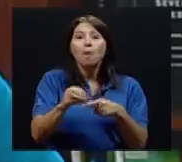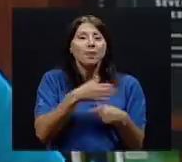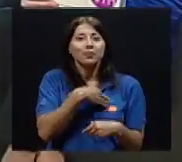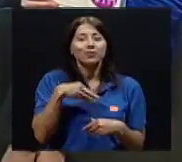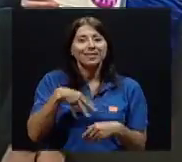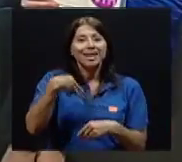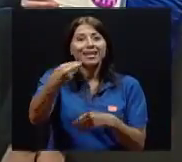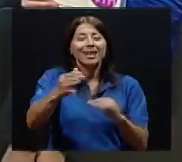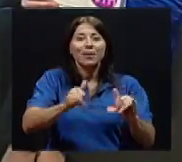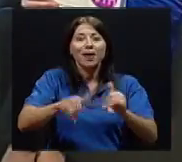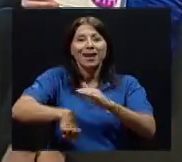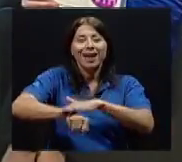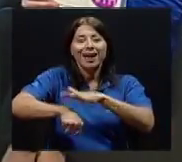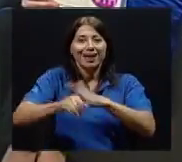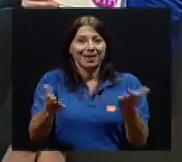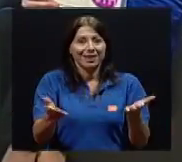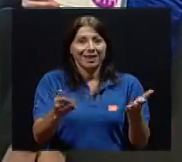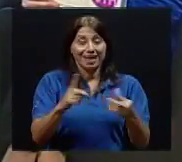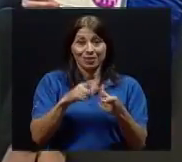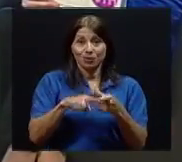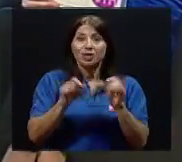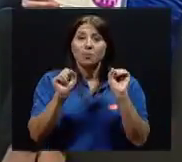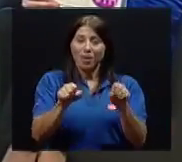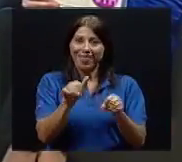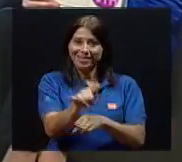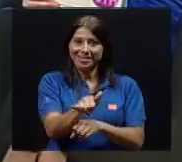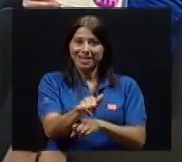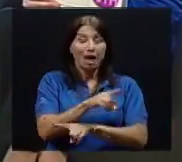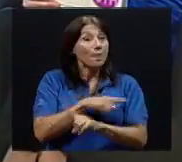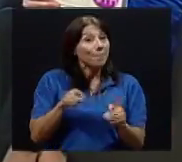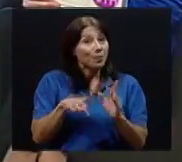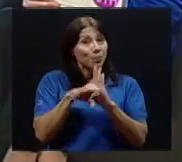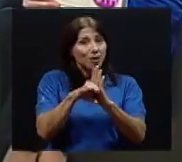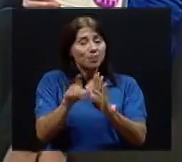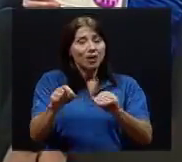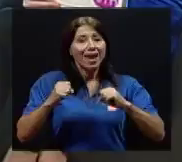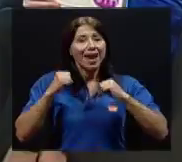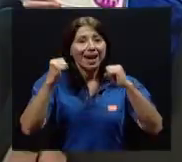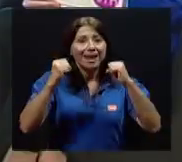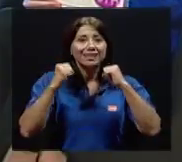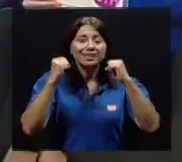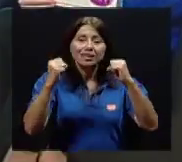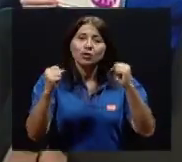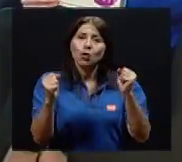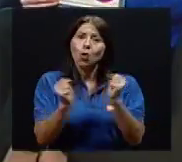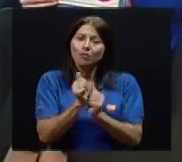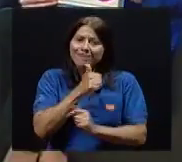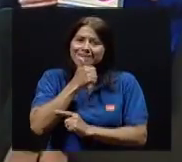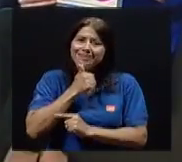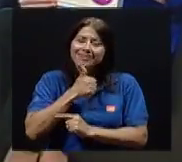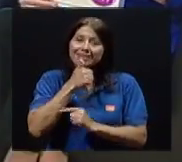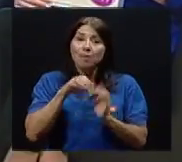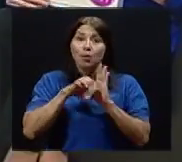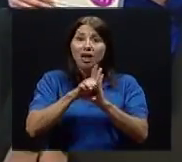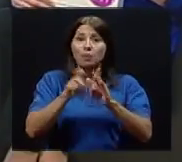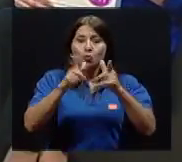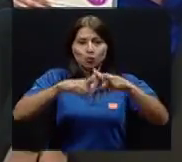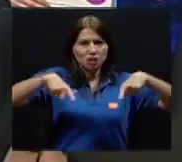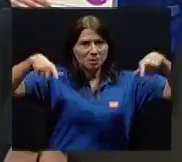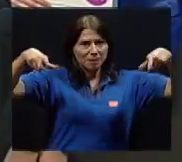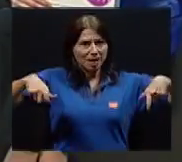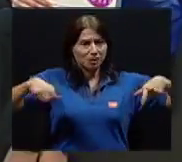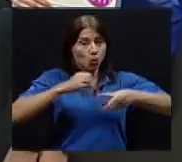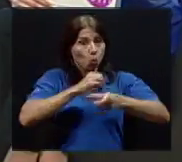¿verdad? Entonces, ellos pueden realizar muchos tipos de actividad física. Si fuese ejercicio contra resistencia, específicamente